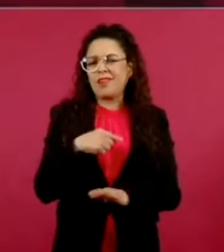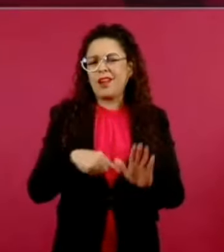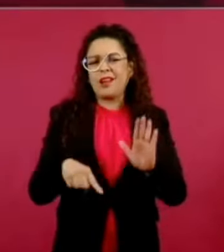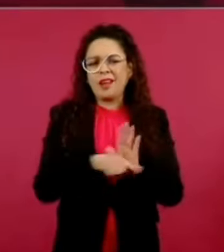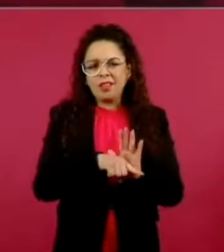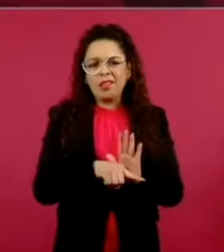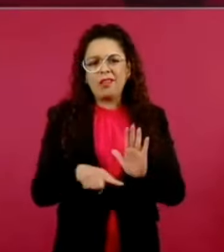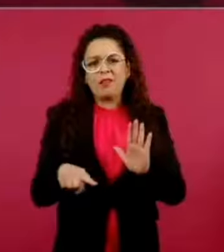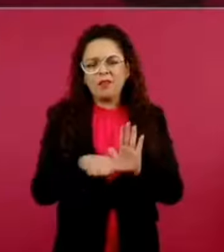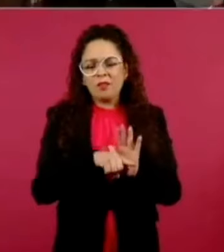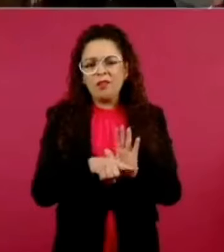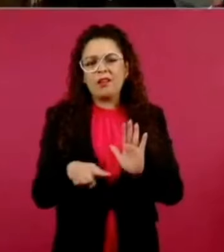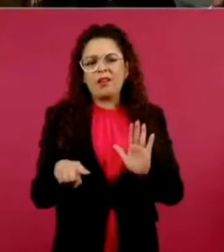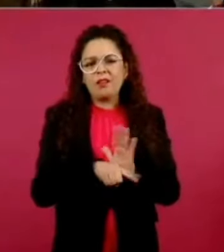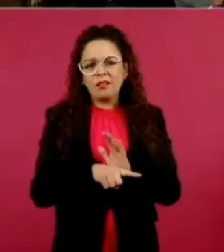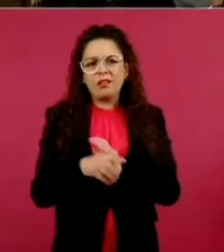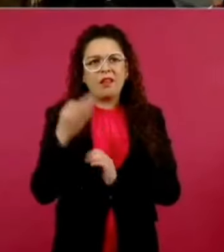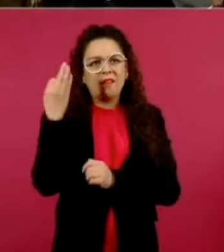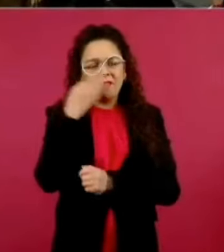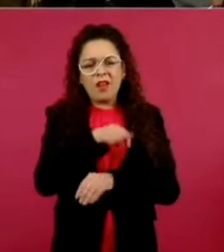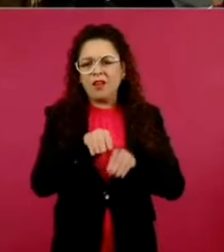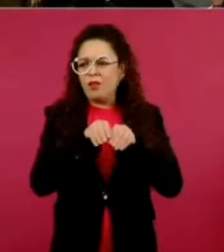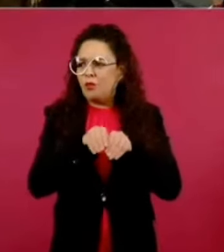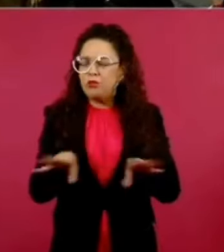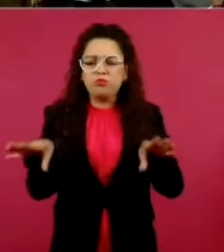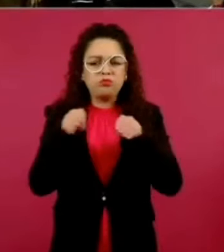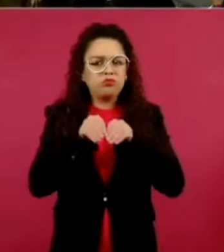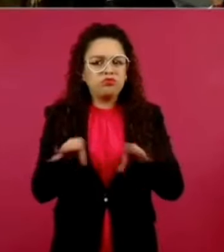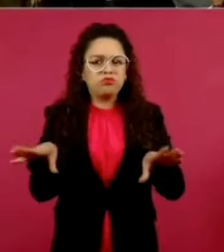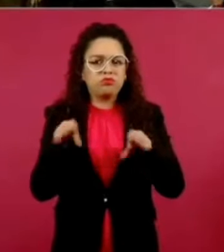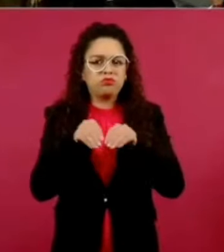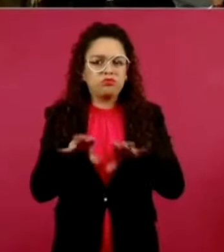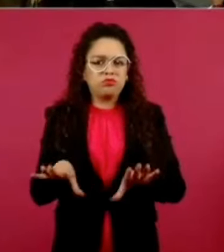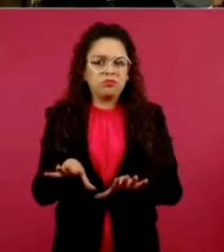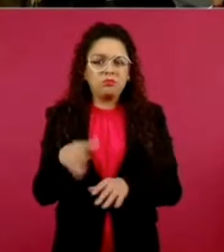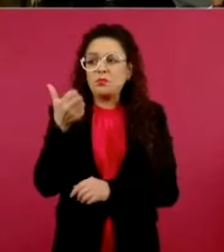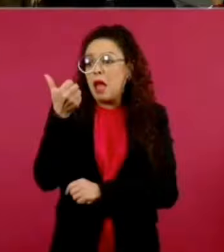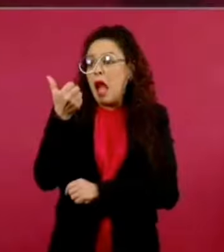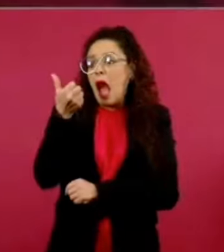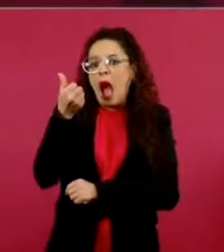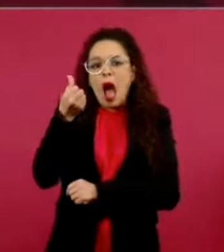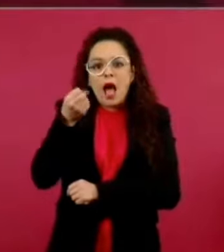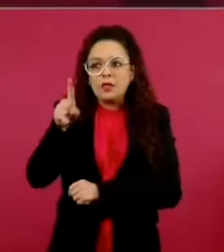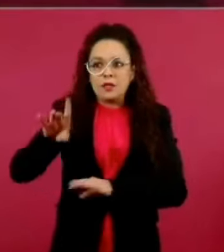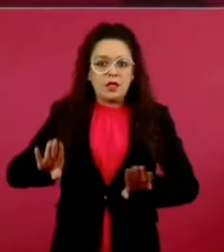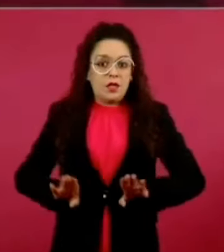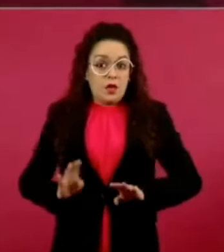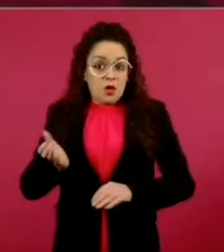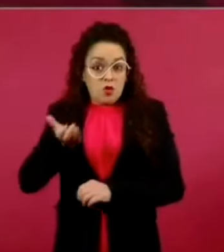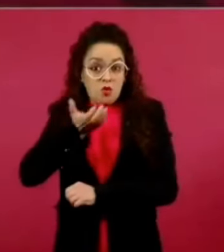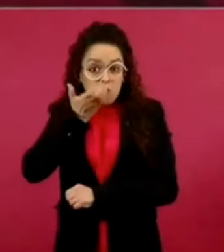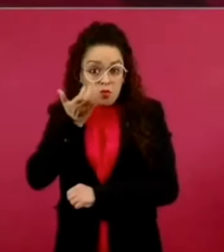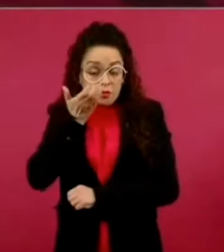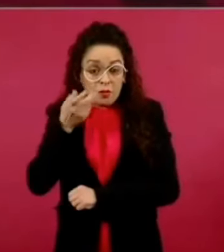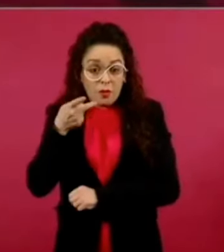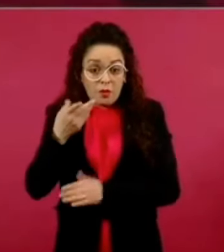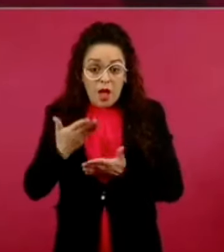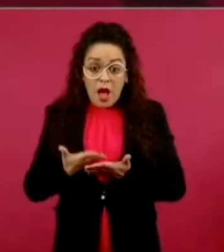la mayoría de los medios de manipulación son